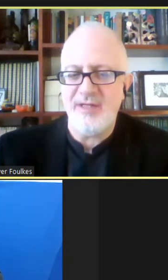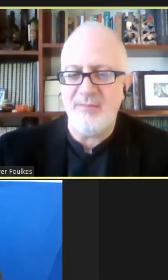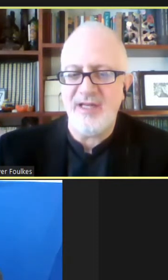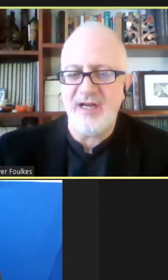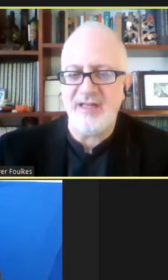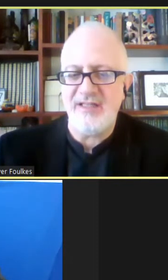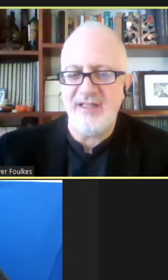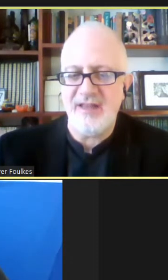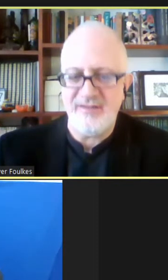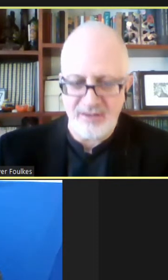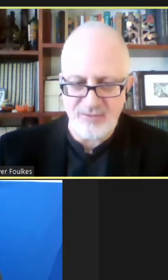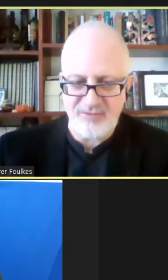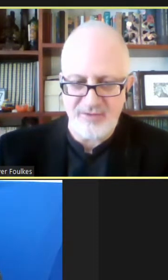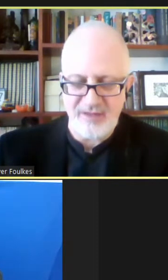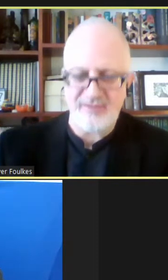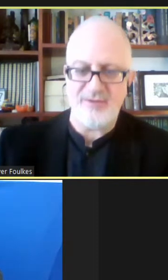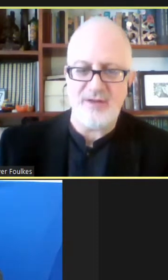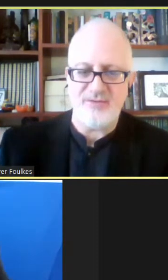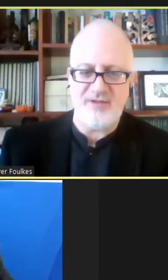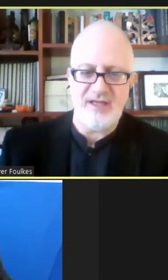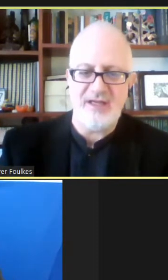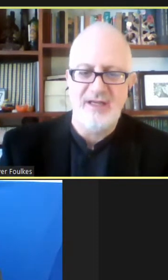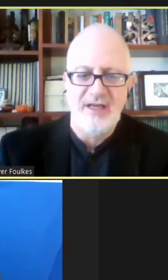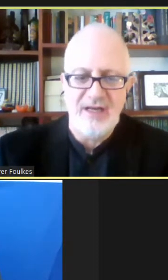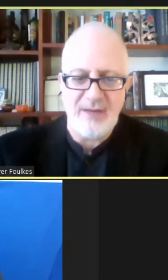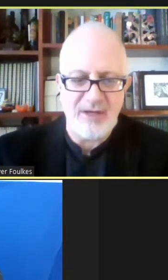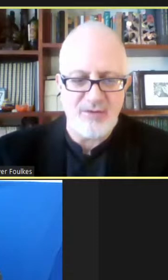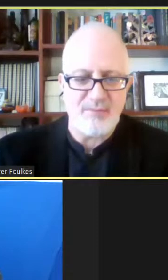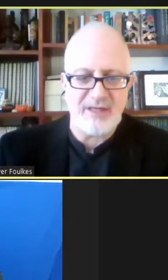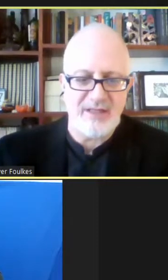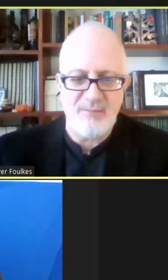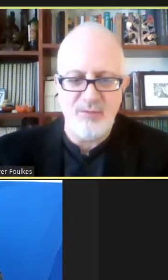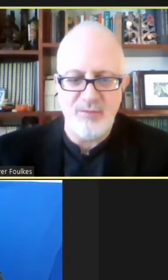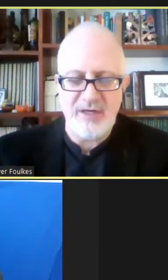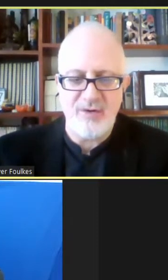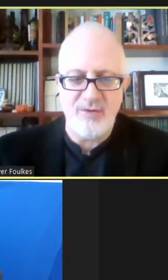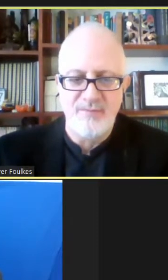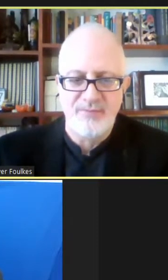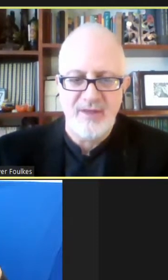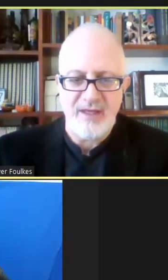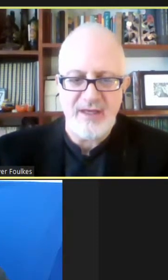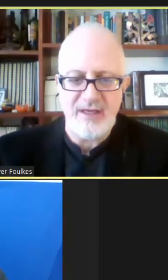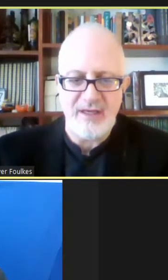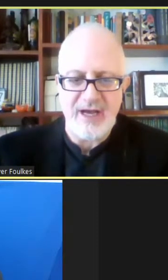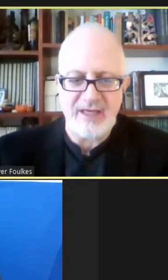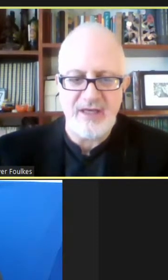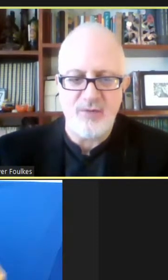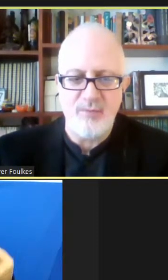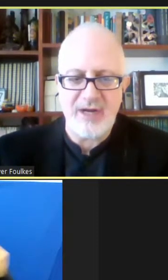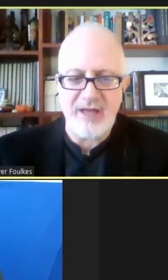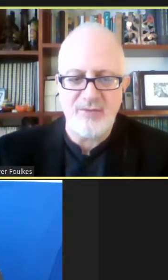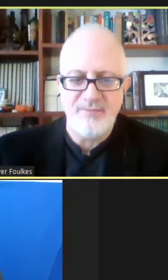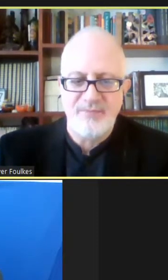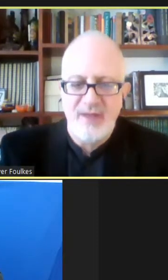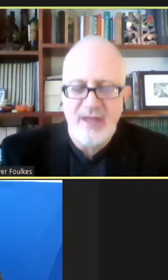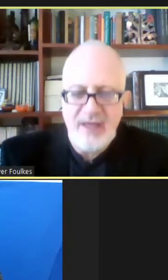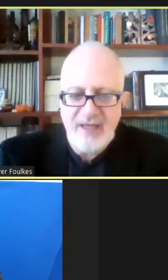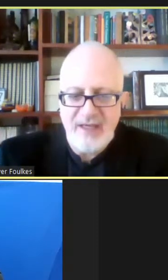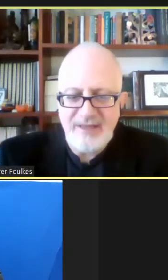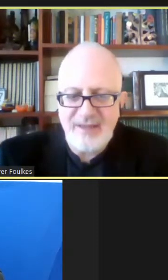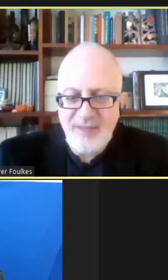desde luego en América Latina desde donde nos sigue la mayor parte del público aquí convocado.